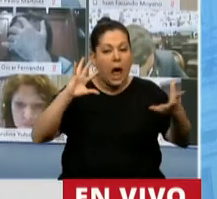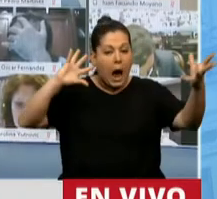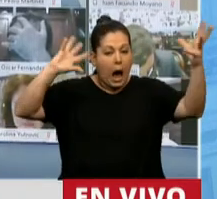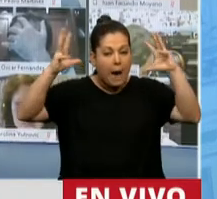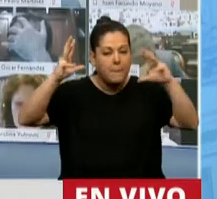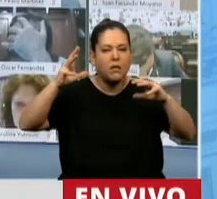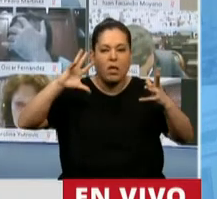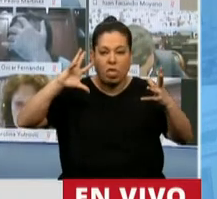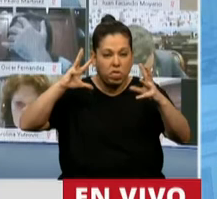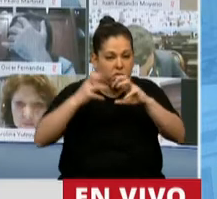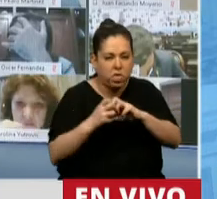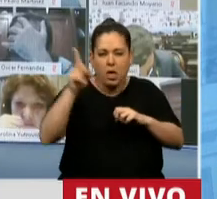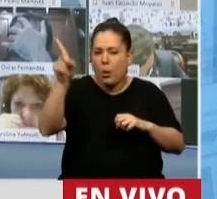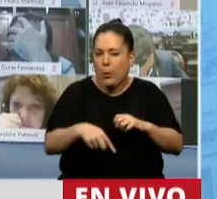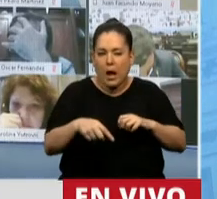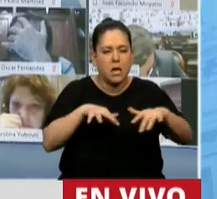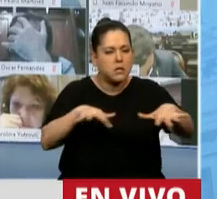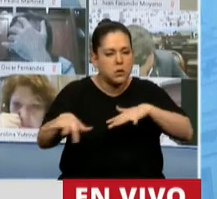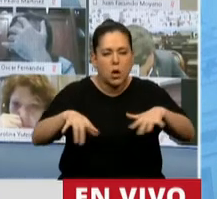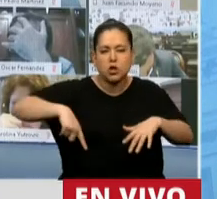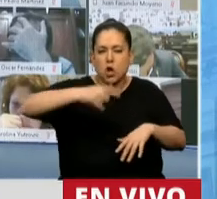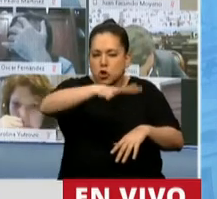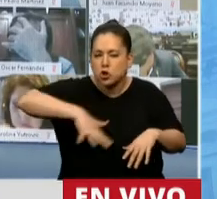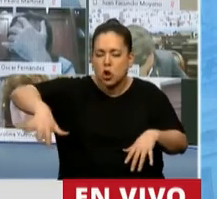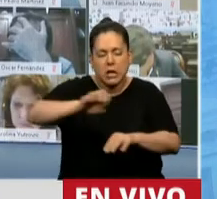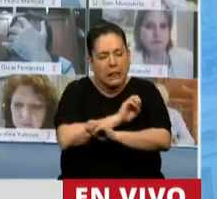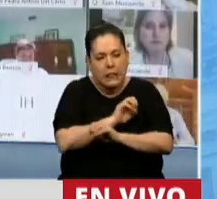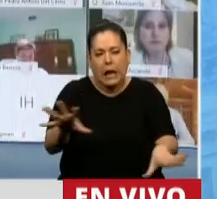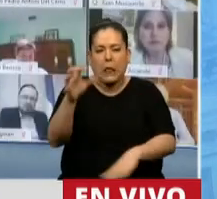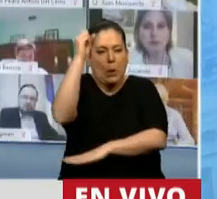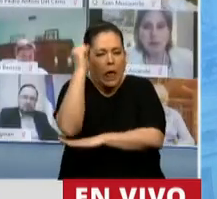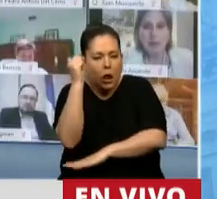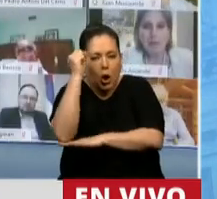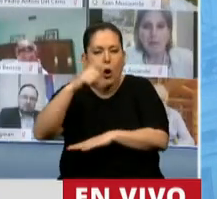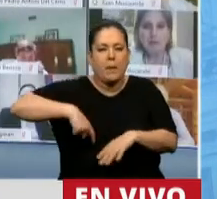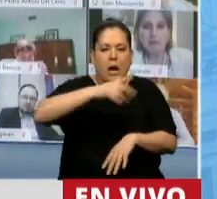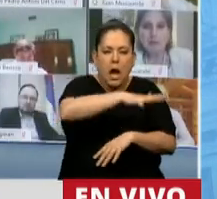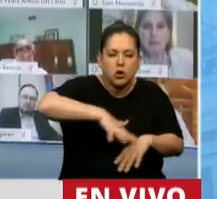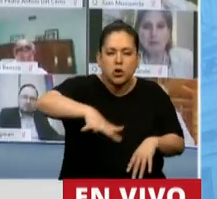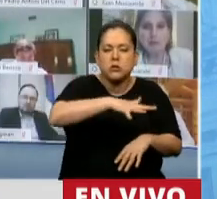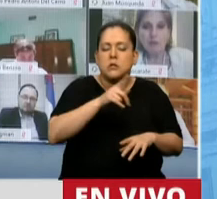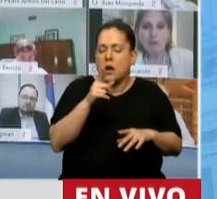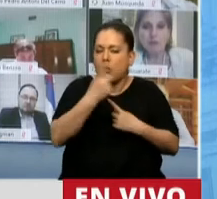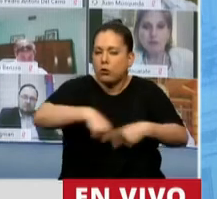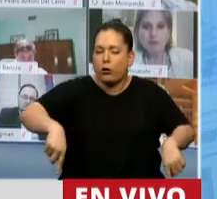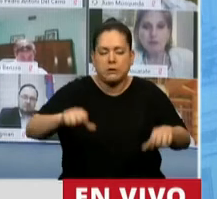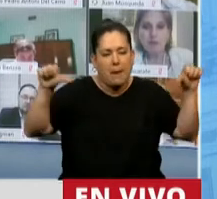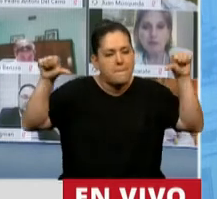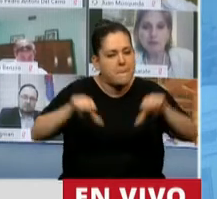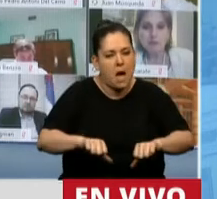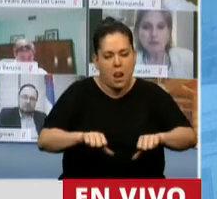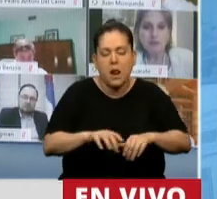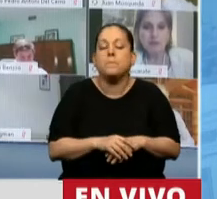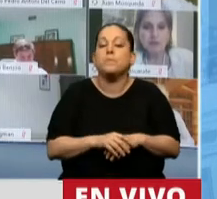tendremos consecuencias sociales, económicas y distributivas negativas. El cuidado del medio